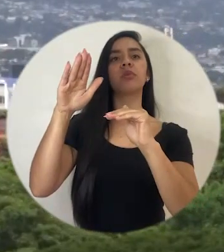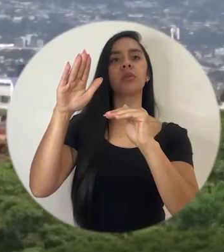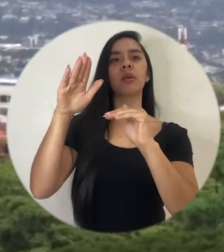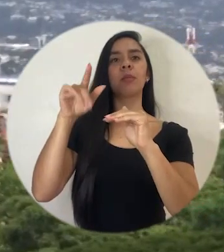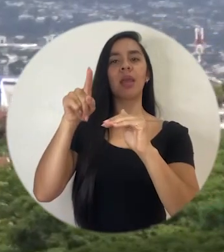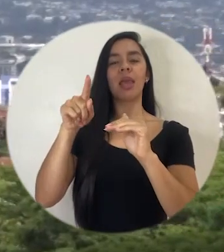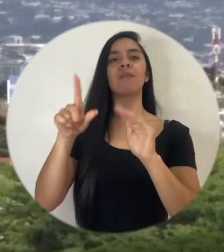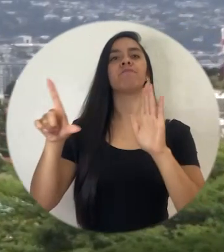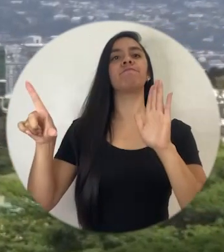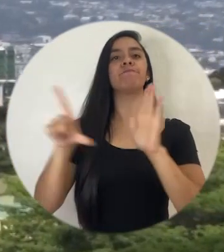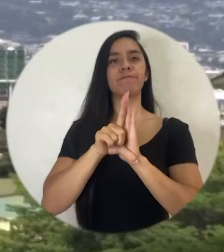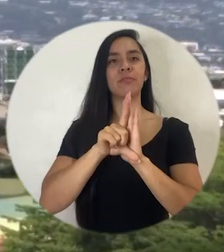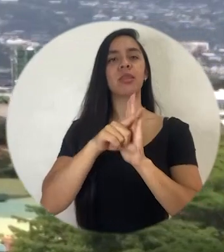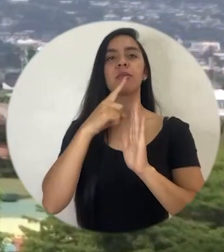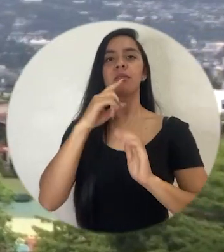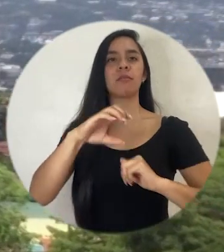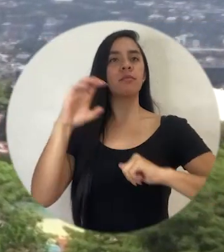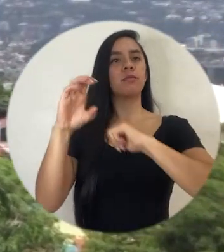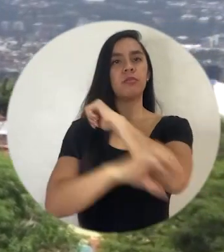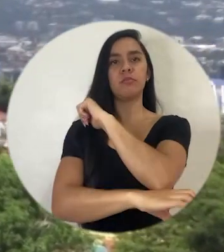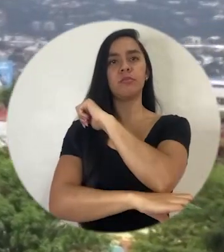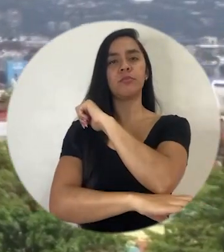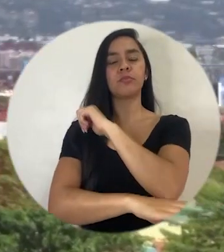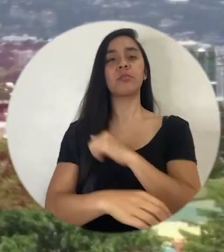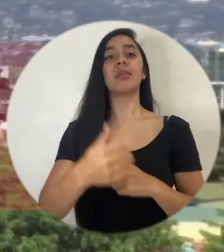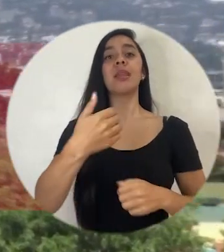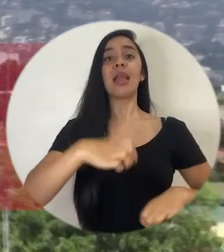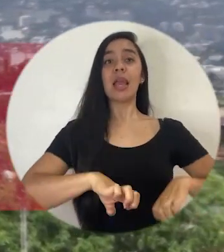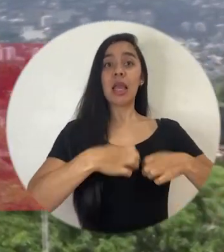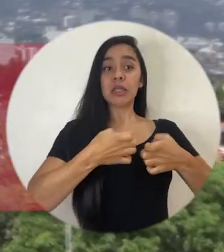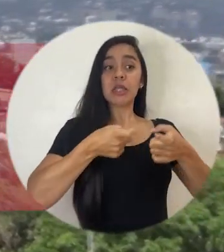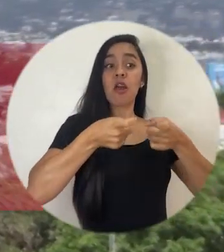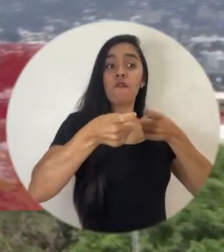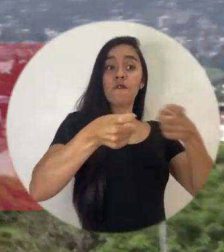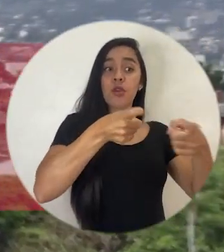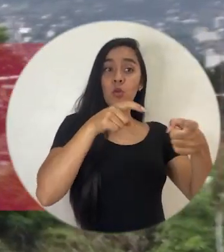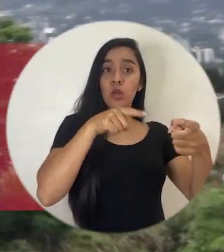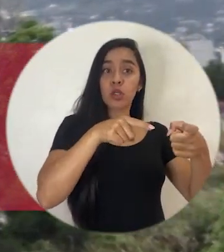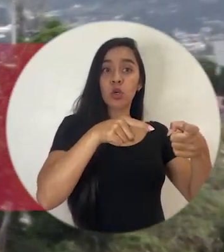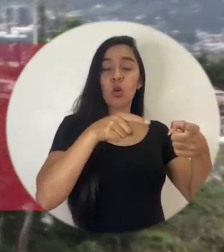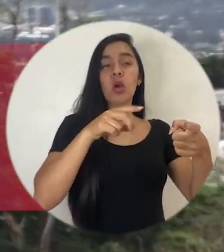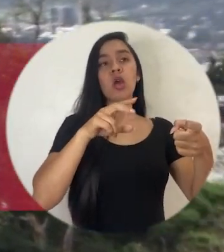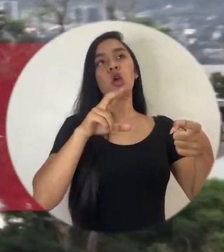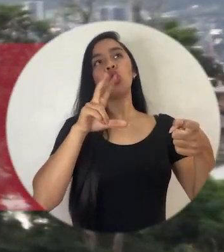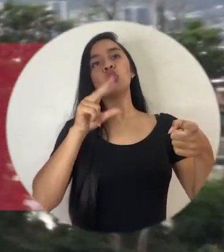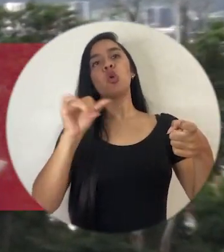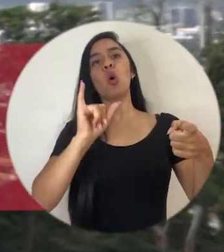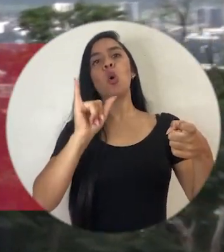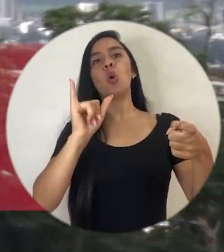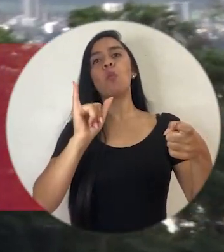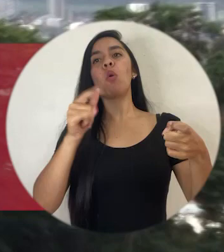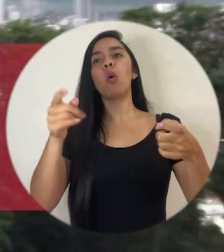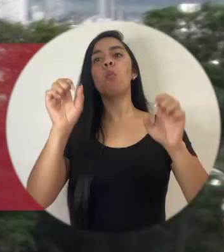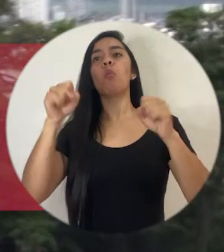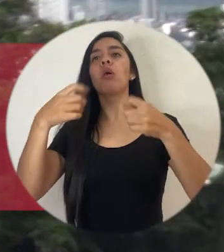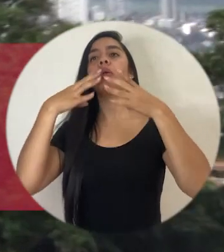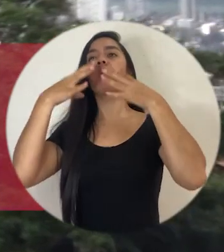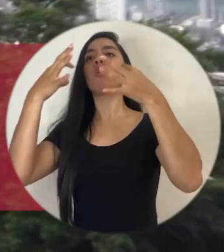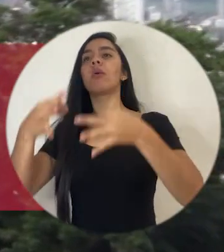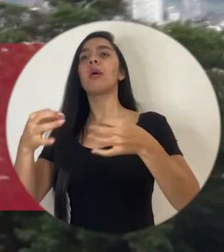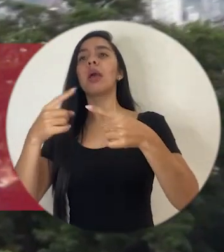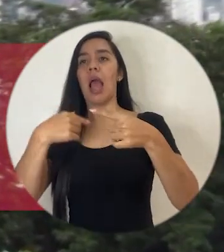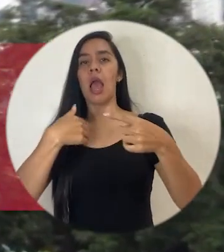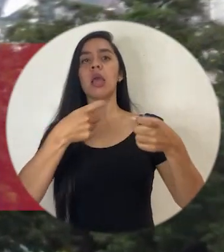por encima de lo que es un delito penal existe una regulación no es tan exactamente a la libre